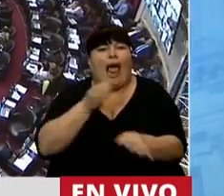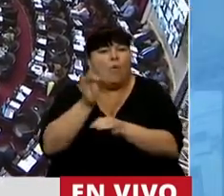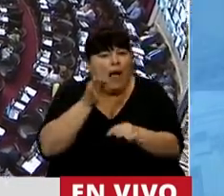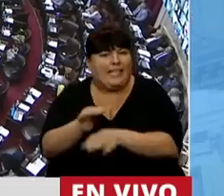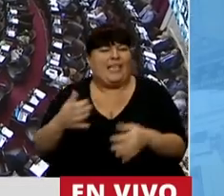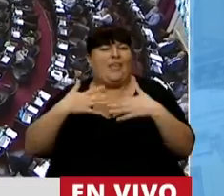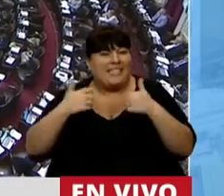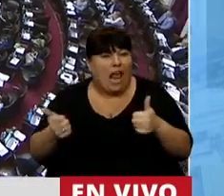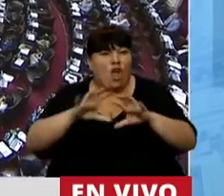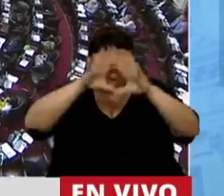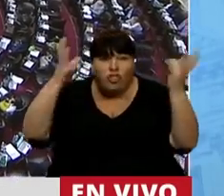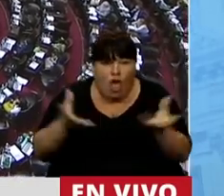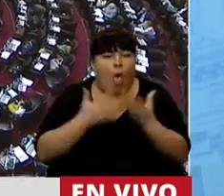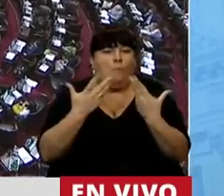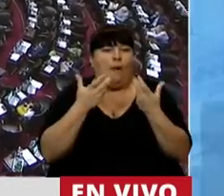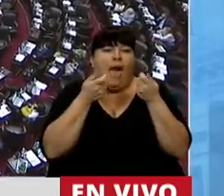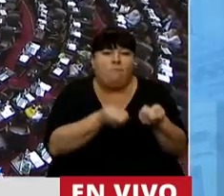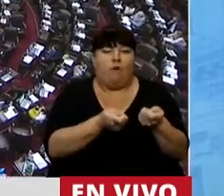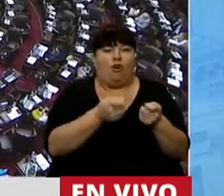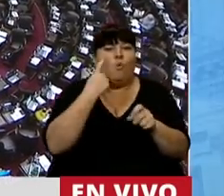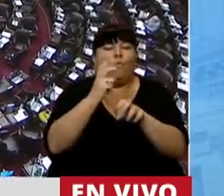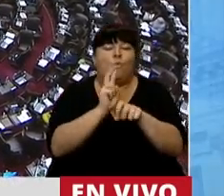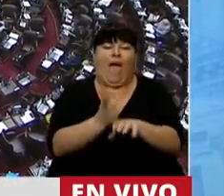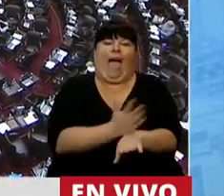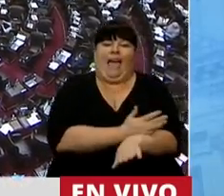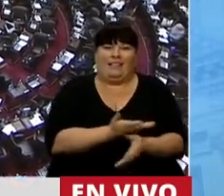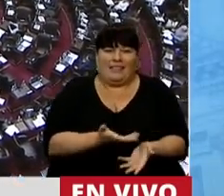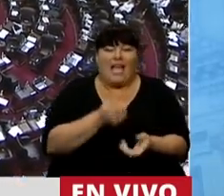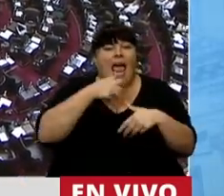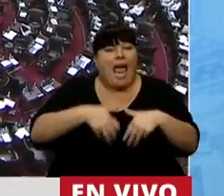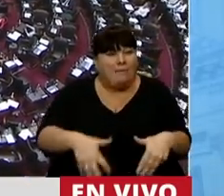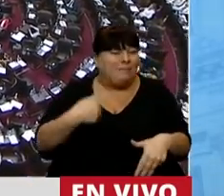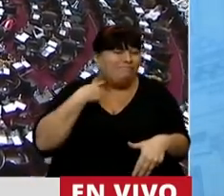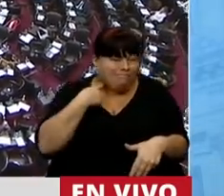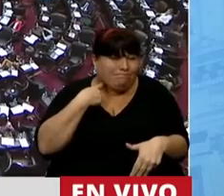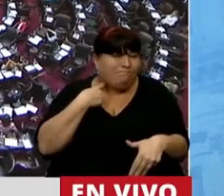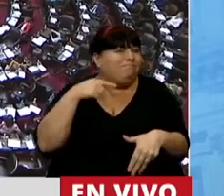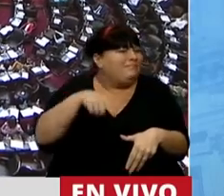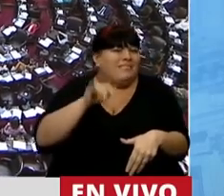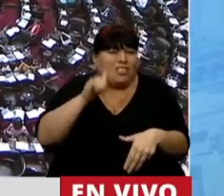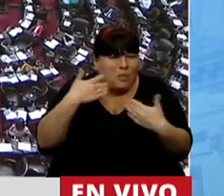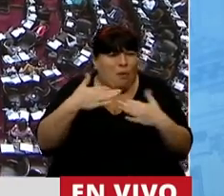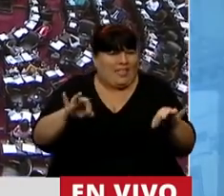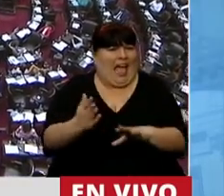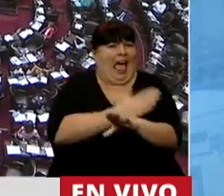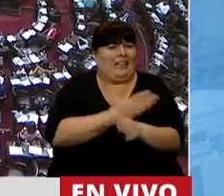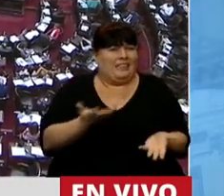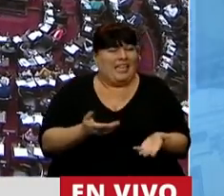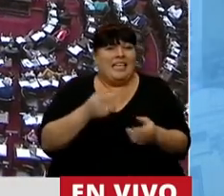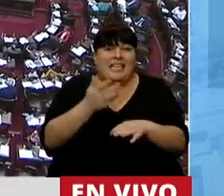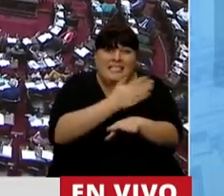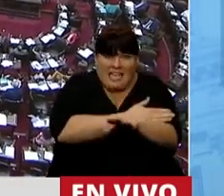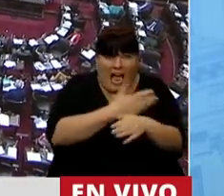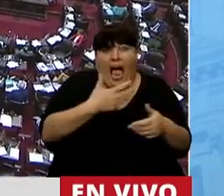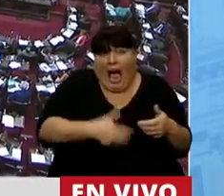educativas, sanitarias, contenga y prevenga. Porque un embarazo no deseado es evitable, y si lo